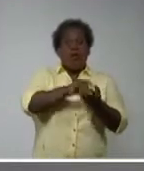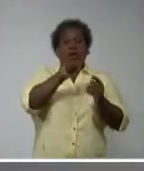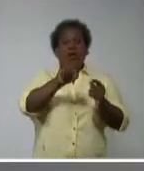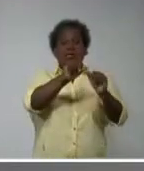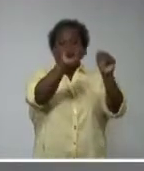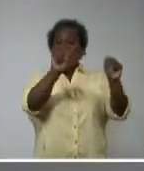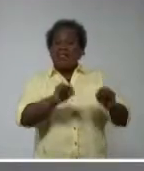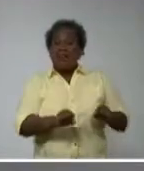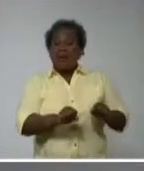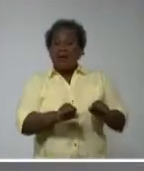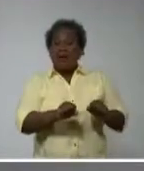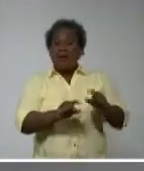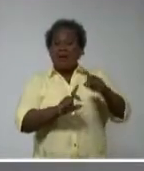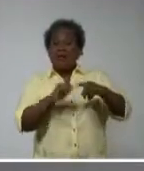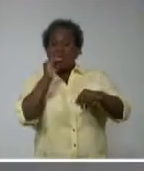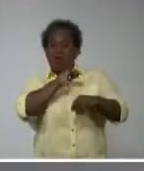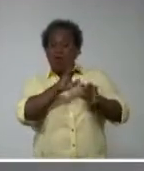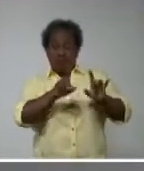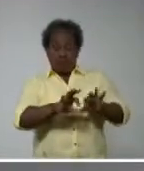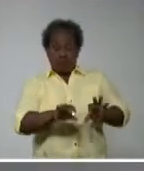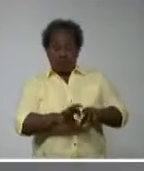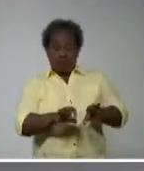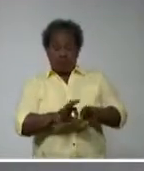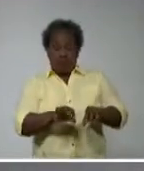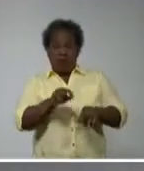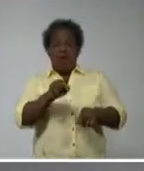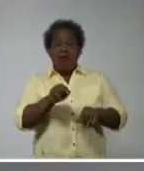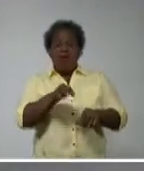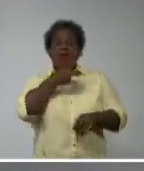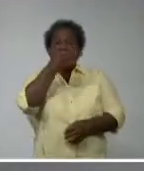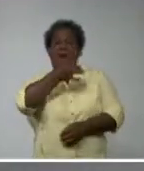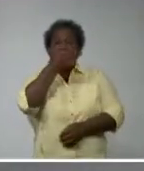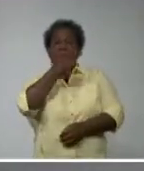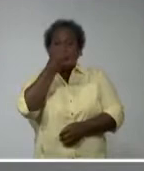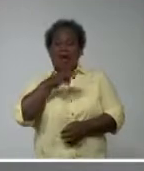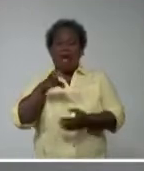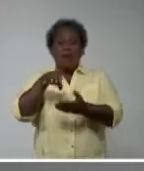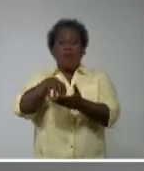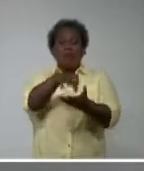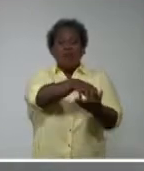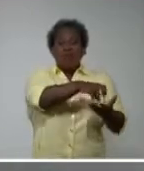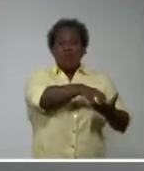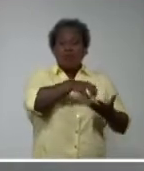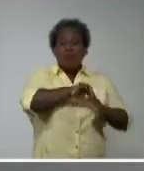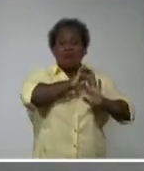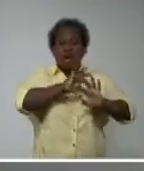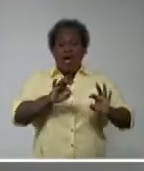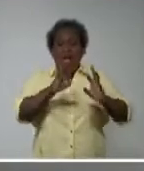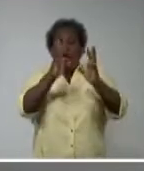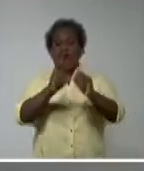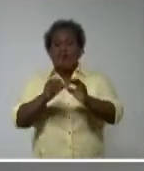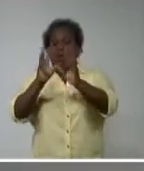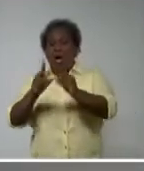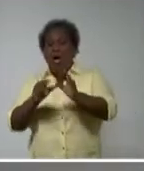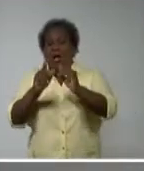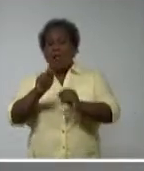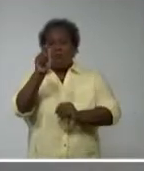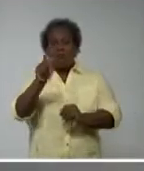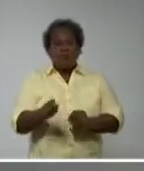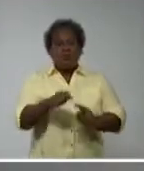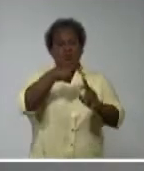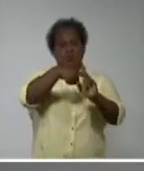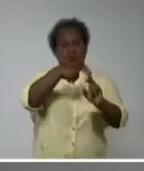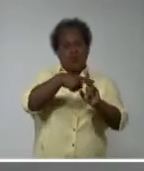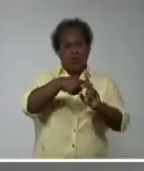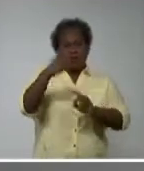y entonces mostrar una alerta a estos centros con ya resultados de los pacientes positivos, negativos, y